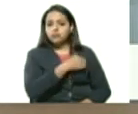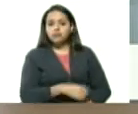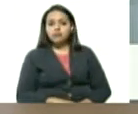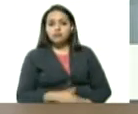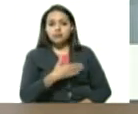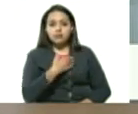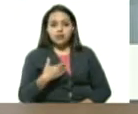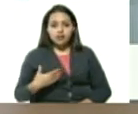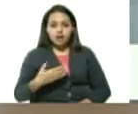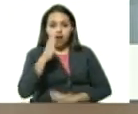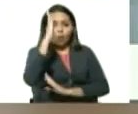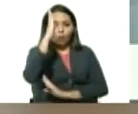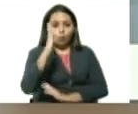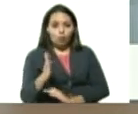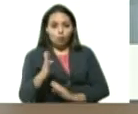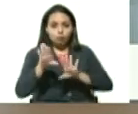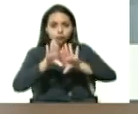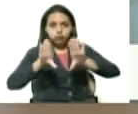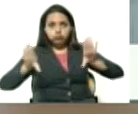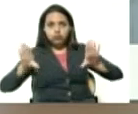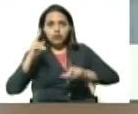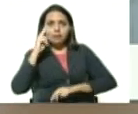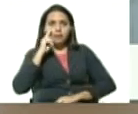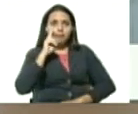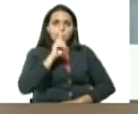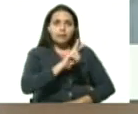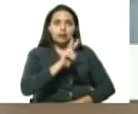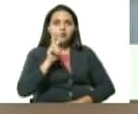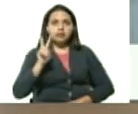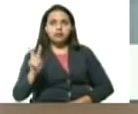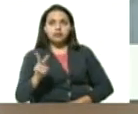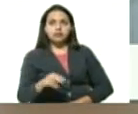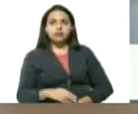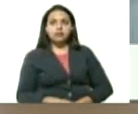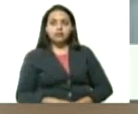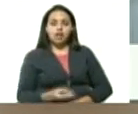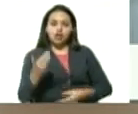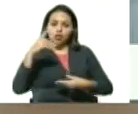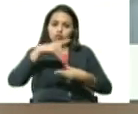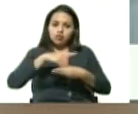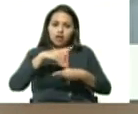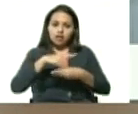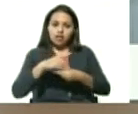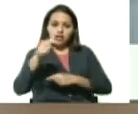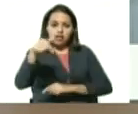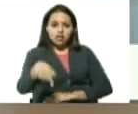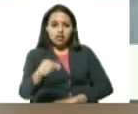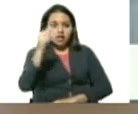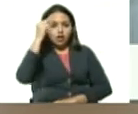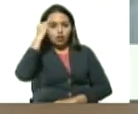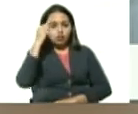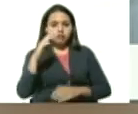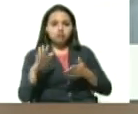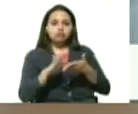para que bueno procedamos a dar los datos del día de hoy